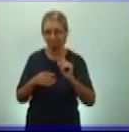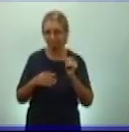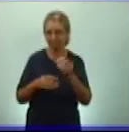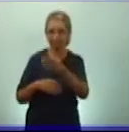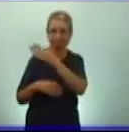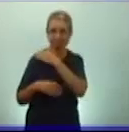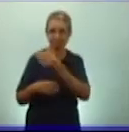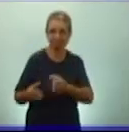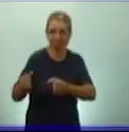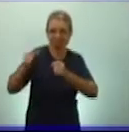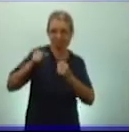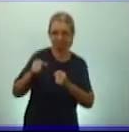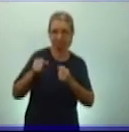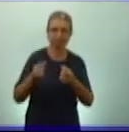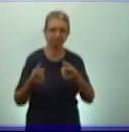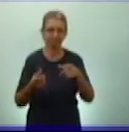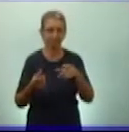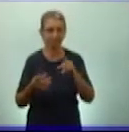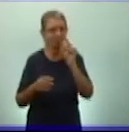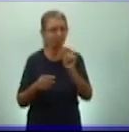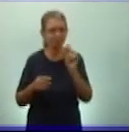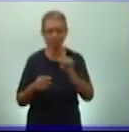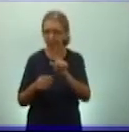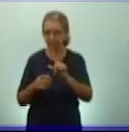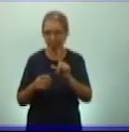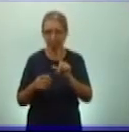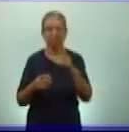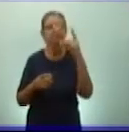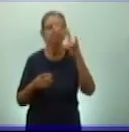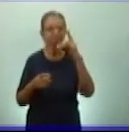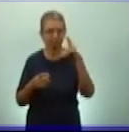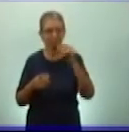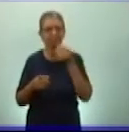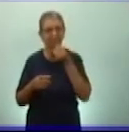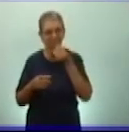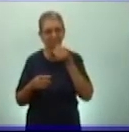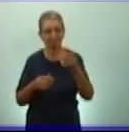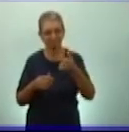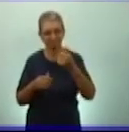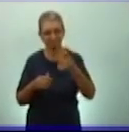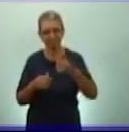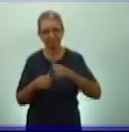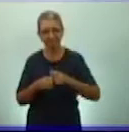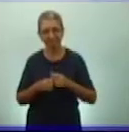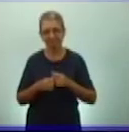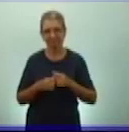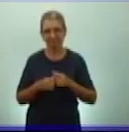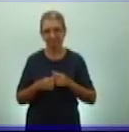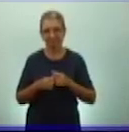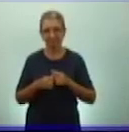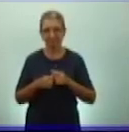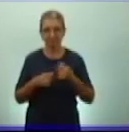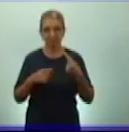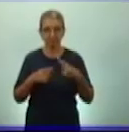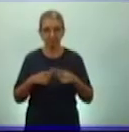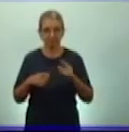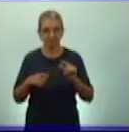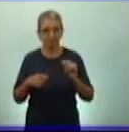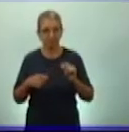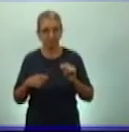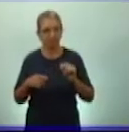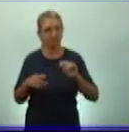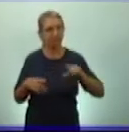tanto, estas actividades económicas también le van a permitir a los incas alcanzar el esplendor que alcanzaron. Y sobre todo también algunos